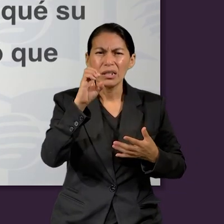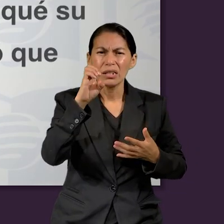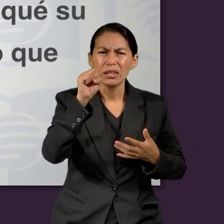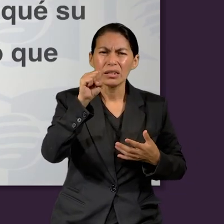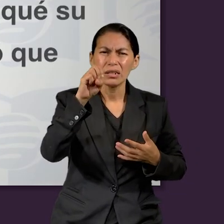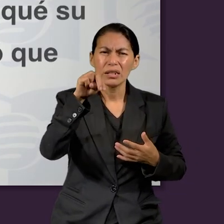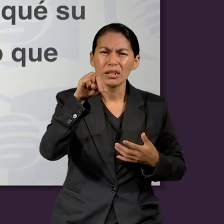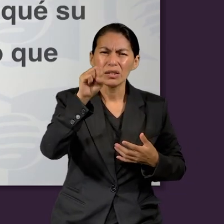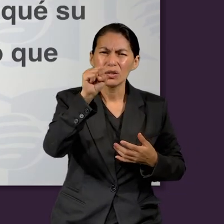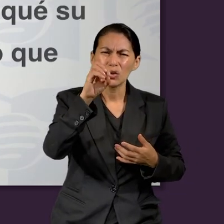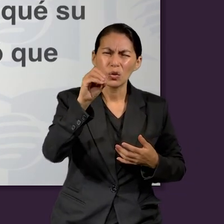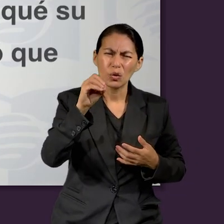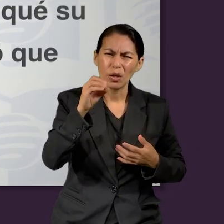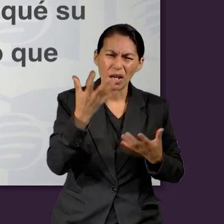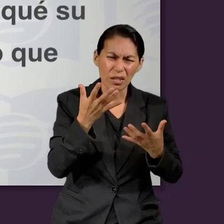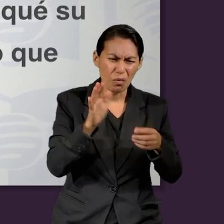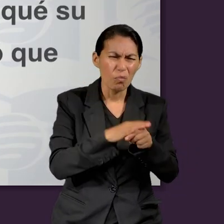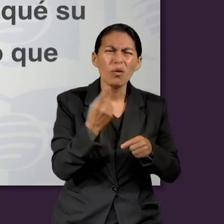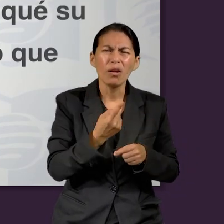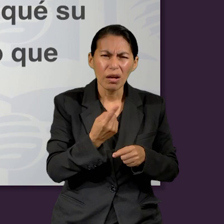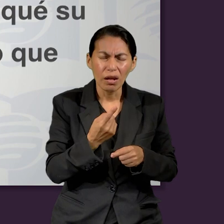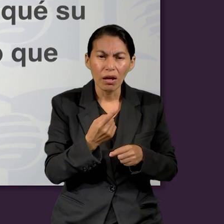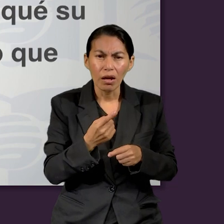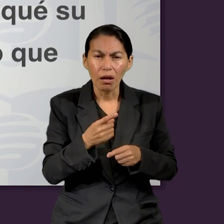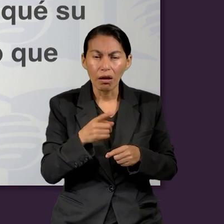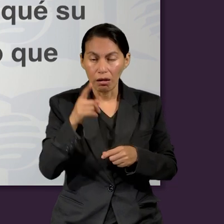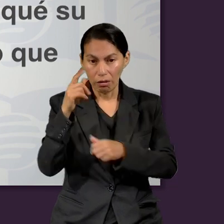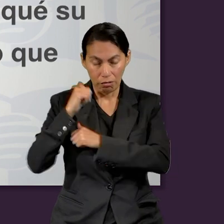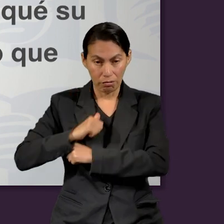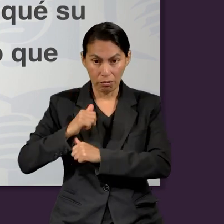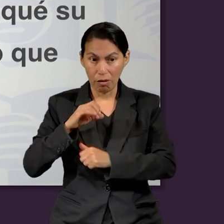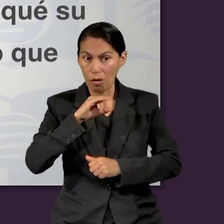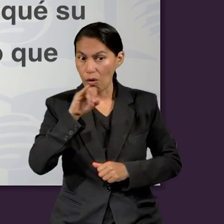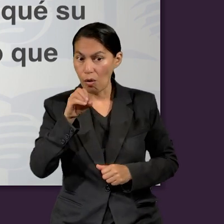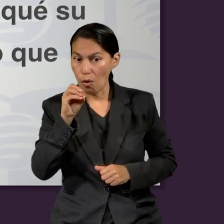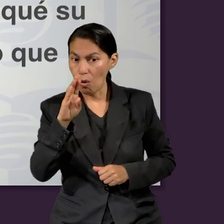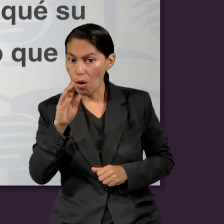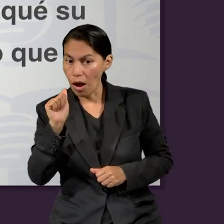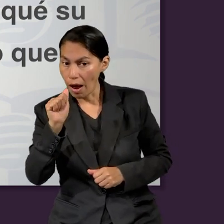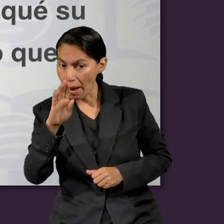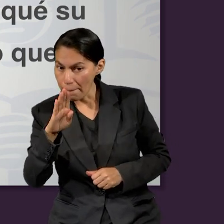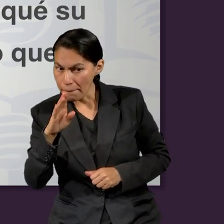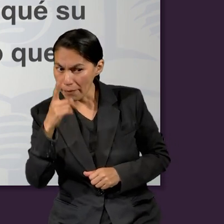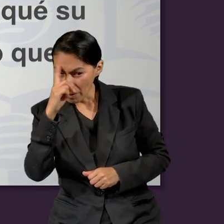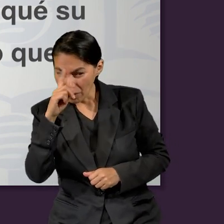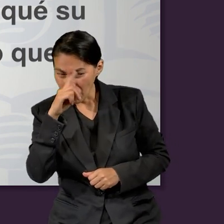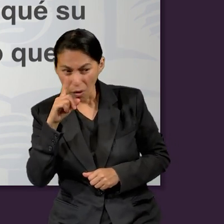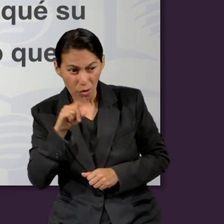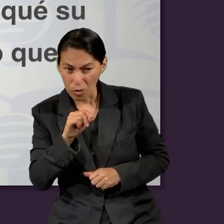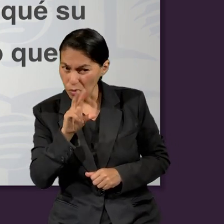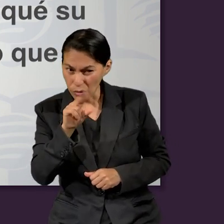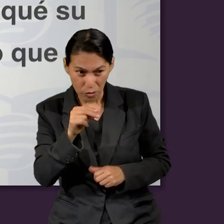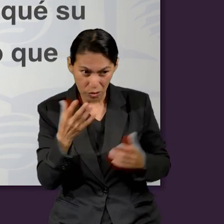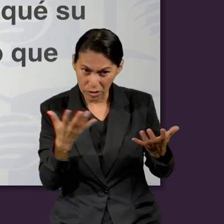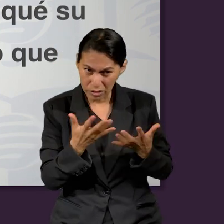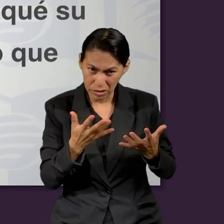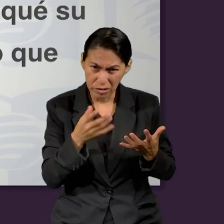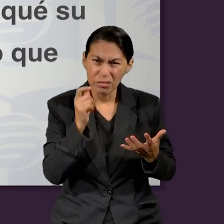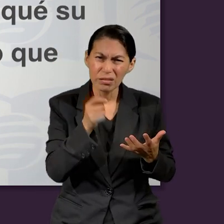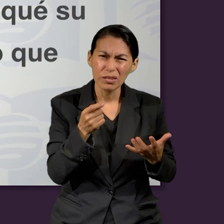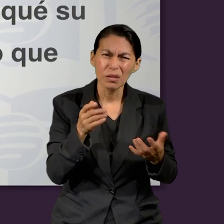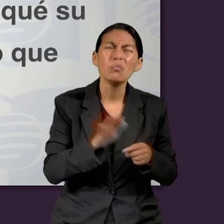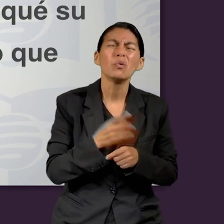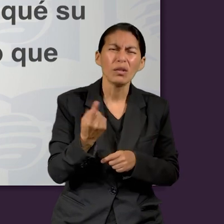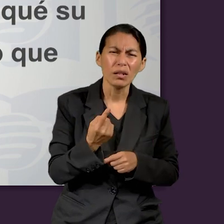ver por qué decidió David contabilizar a Israel o contar a sus soldados. ¿Por qué su comandante Joab